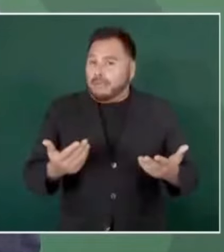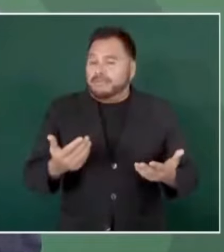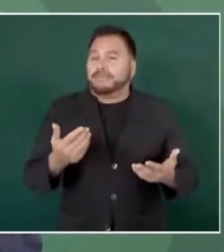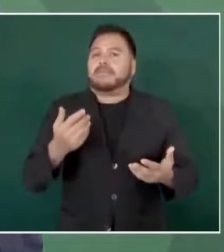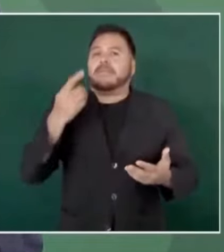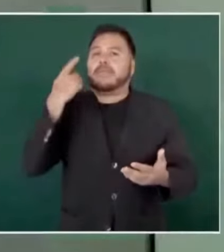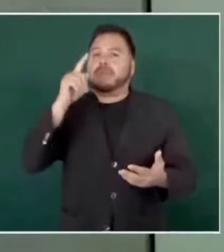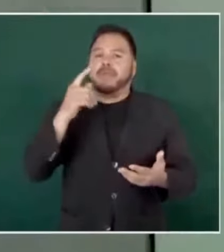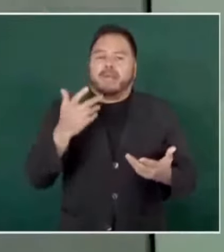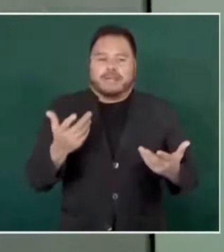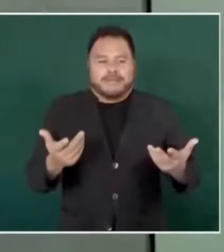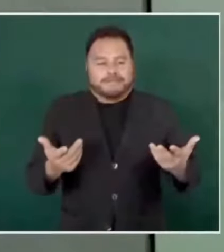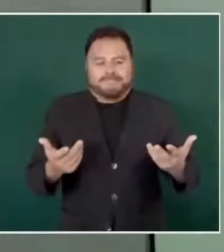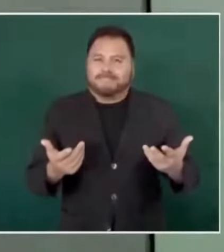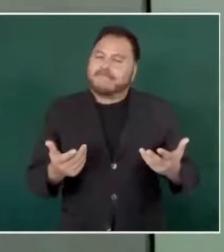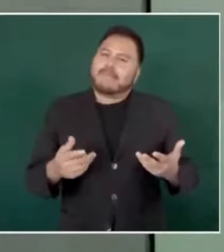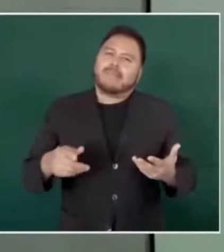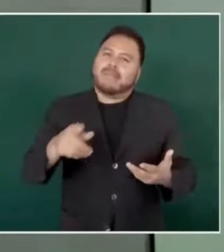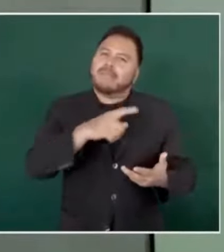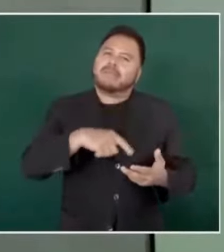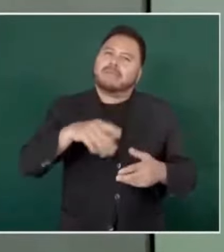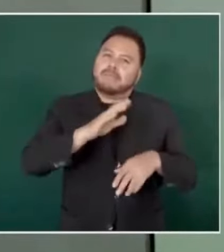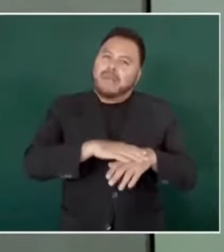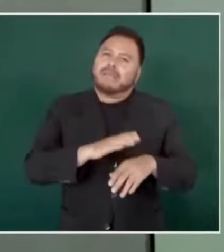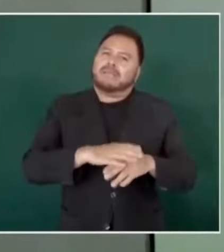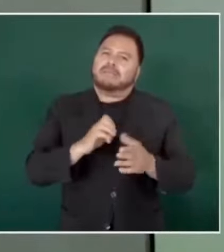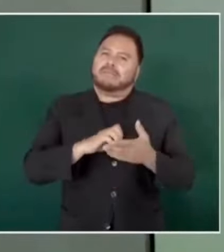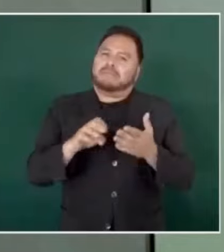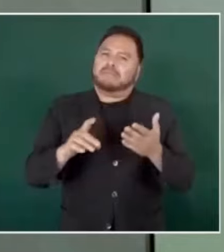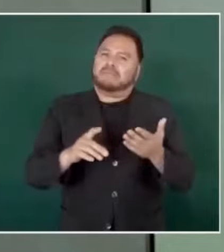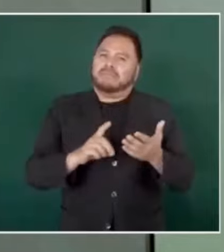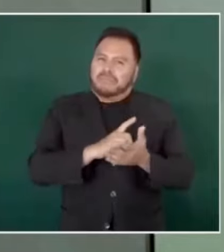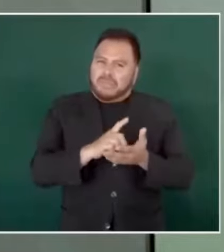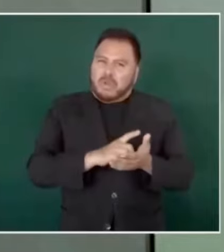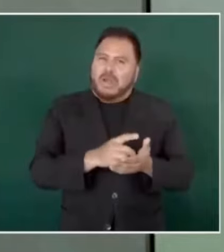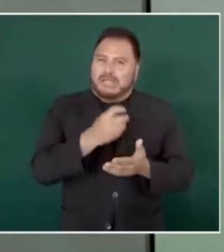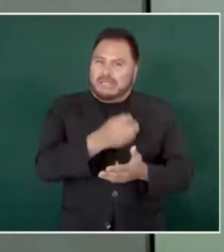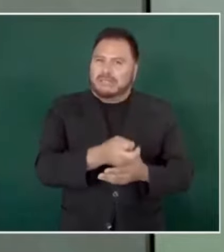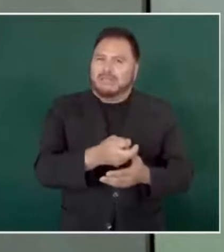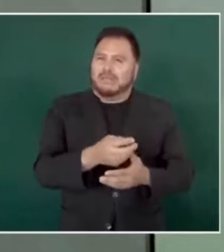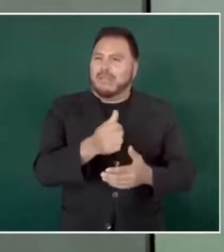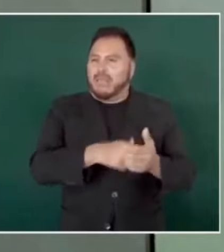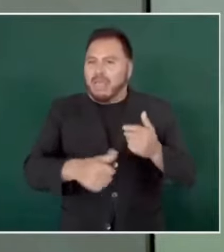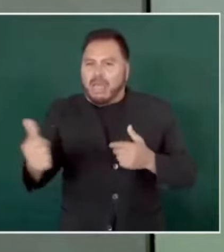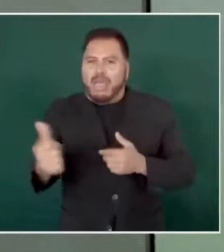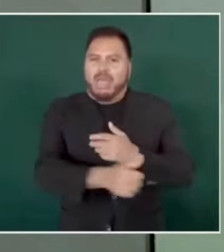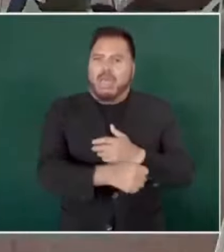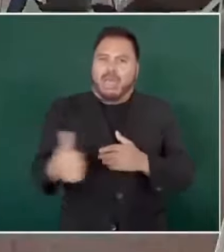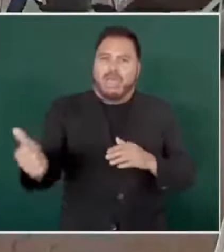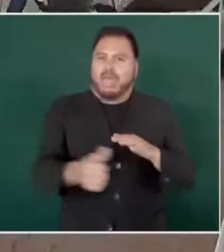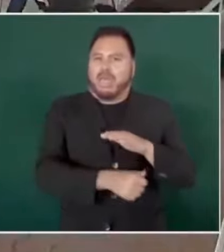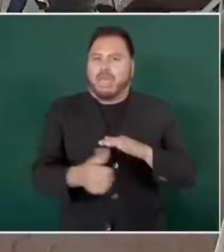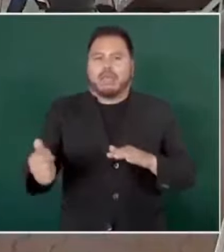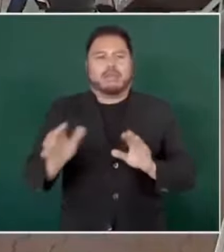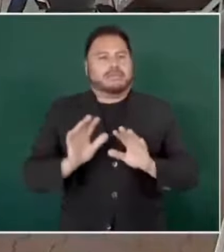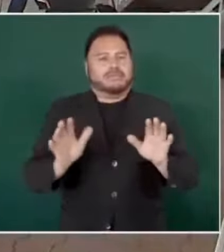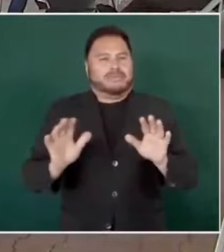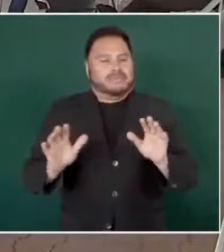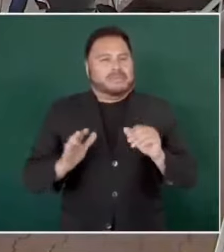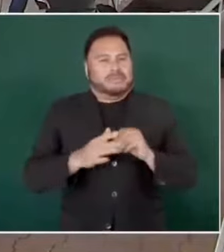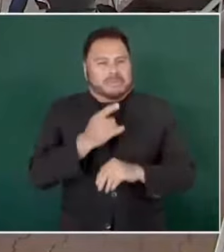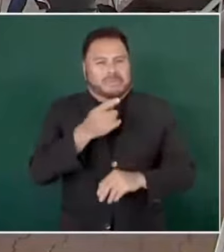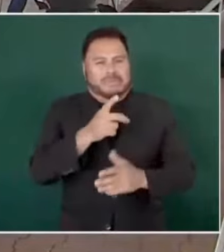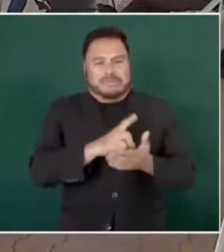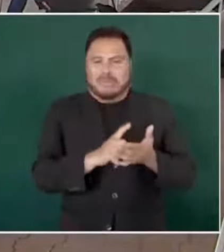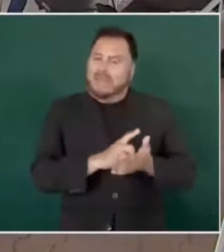se esté traficando con estas drogas, que son muy destructivas